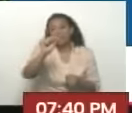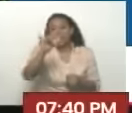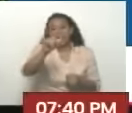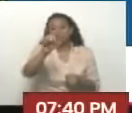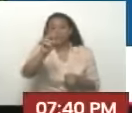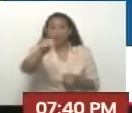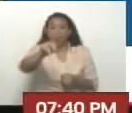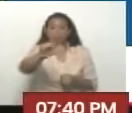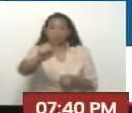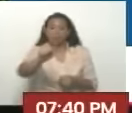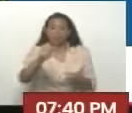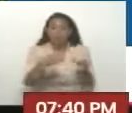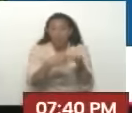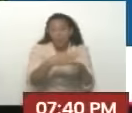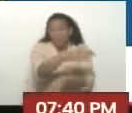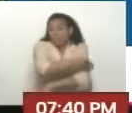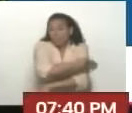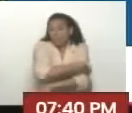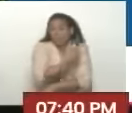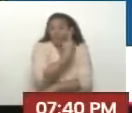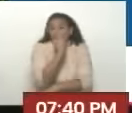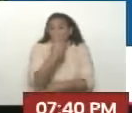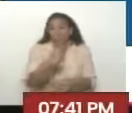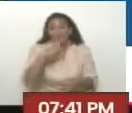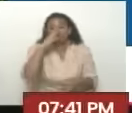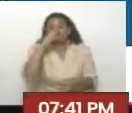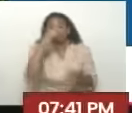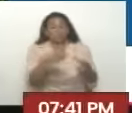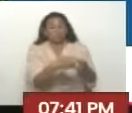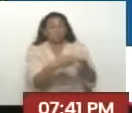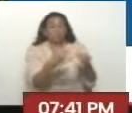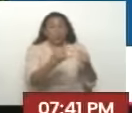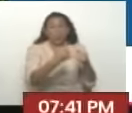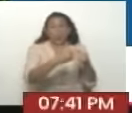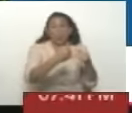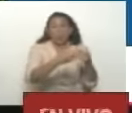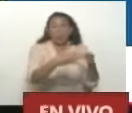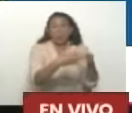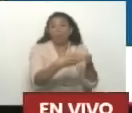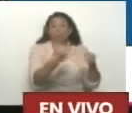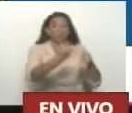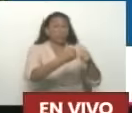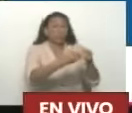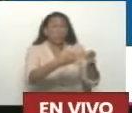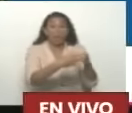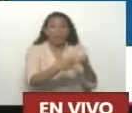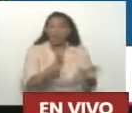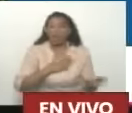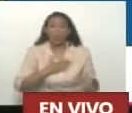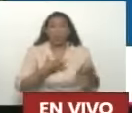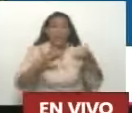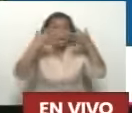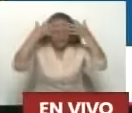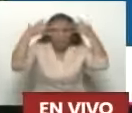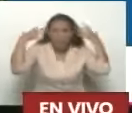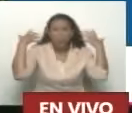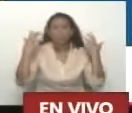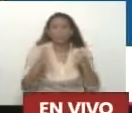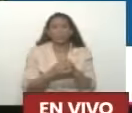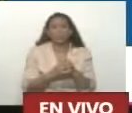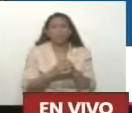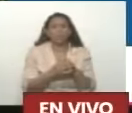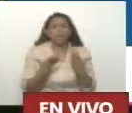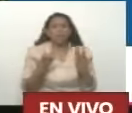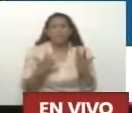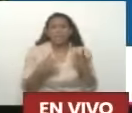A los apellidos Pues Porque ellos Solamente confían En los apellidos Ellos no confían En Ramos Alú En Manos Rosales En ese tipo